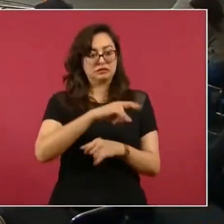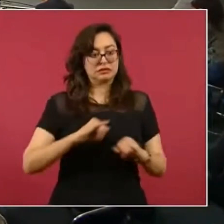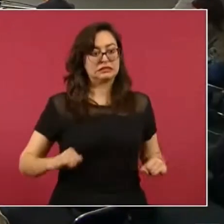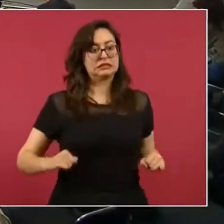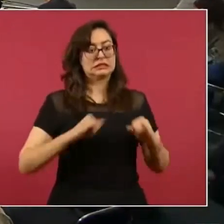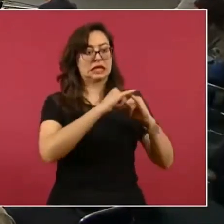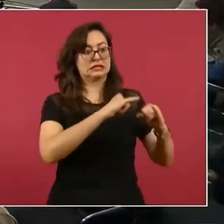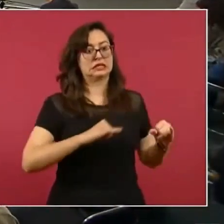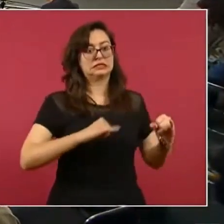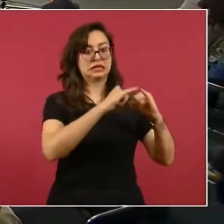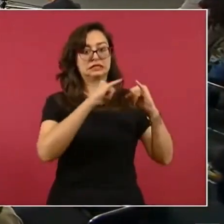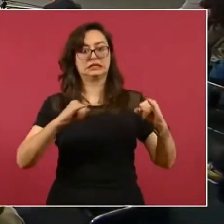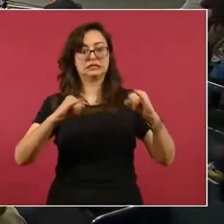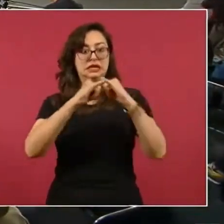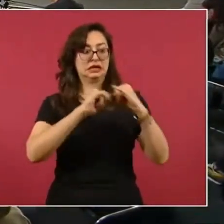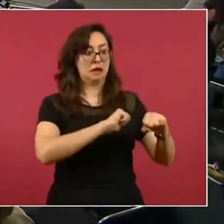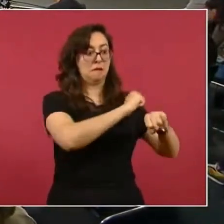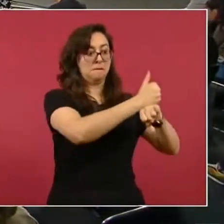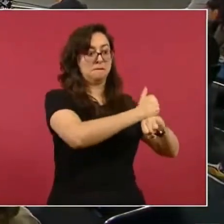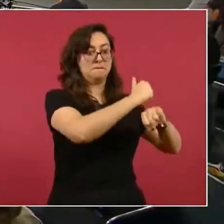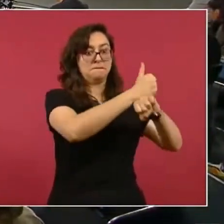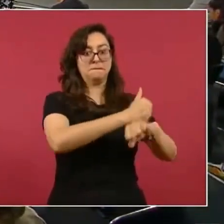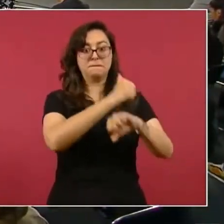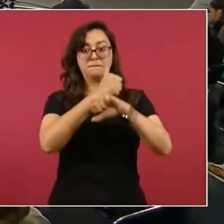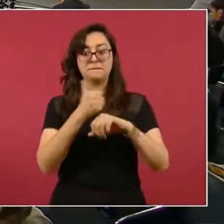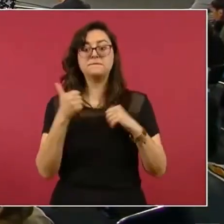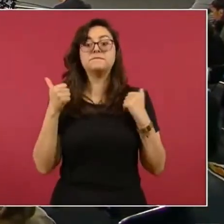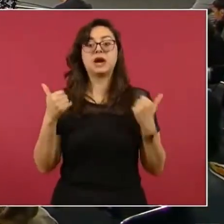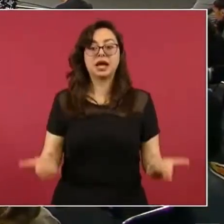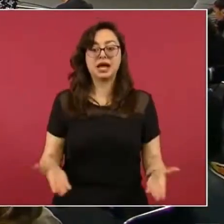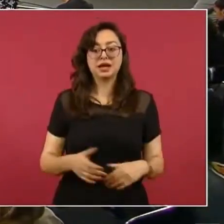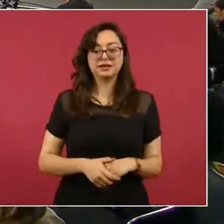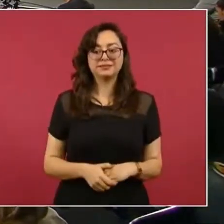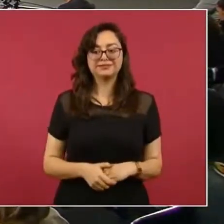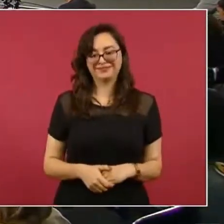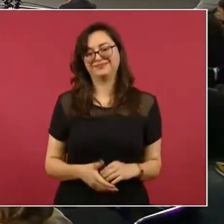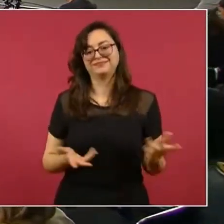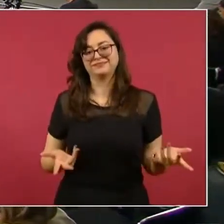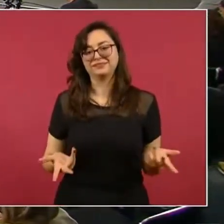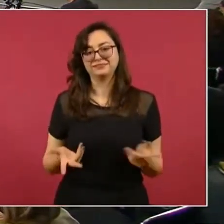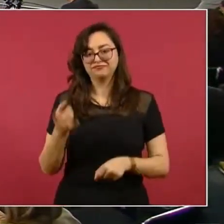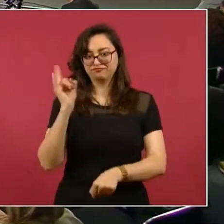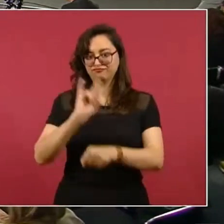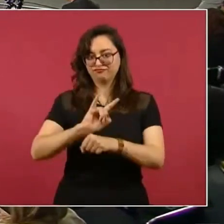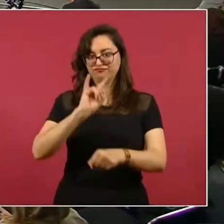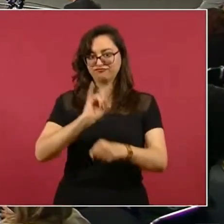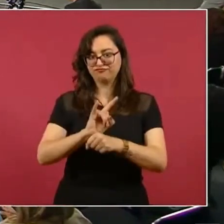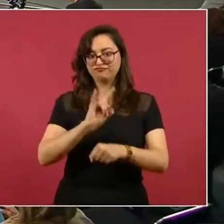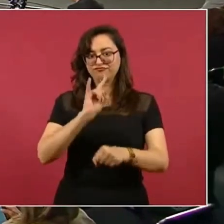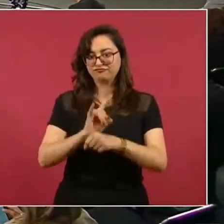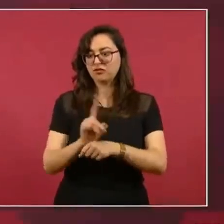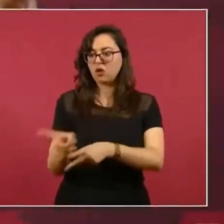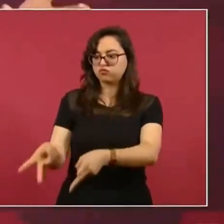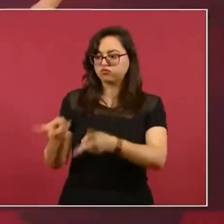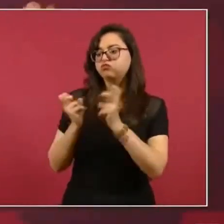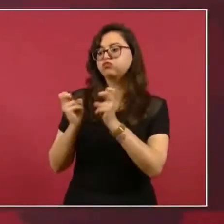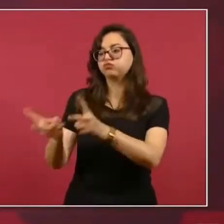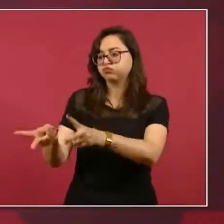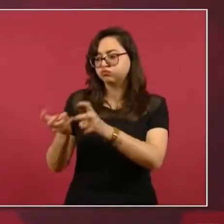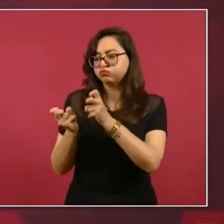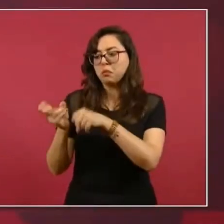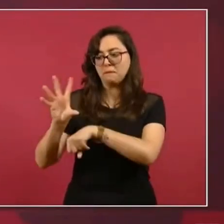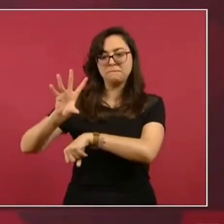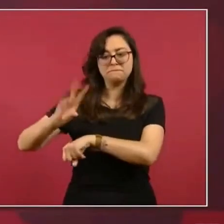Era el famoso maiceo de Porfirio Díaz. En su versión